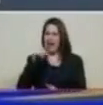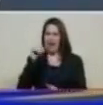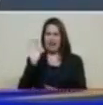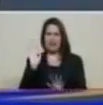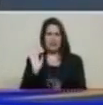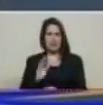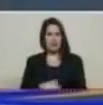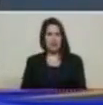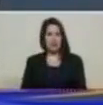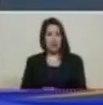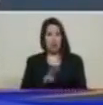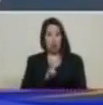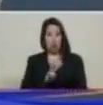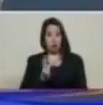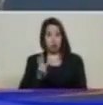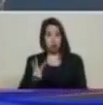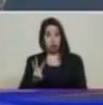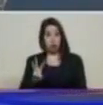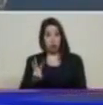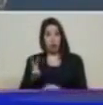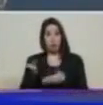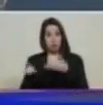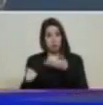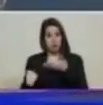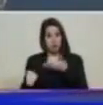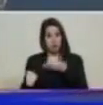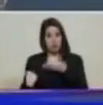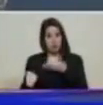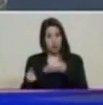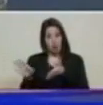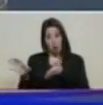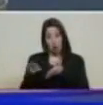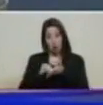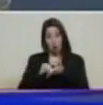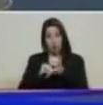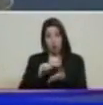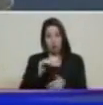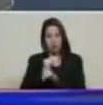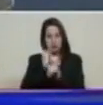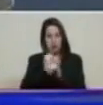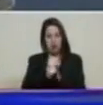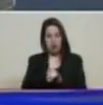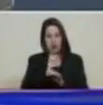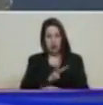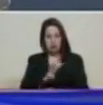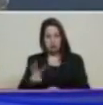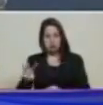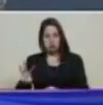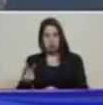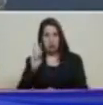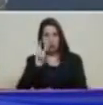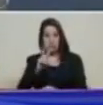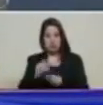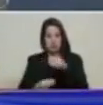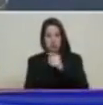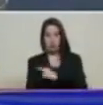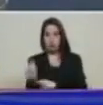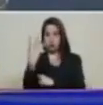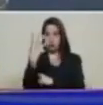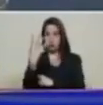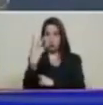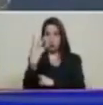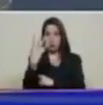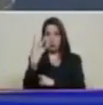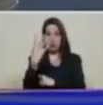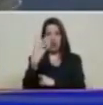Sencillamente, www.petro.gov.be. Ahí se desplegará una serie de